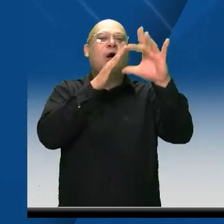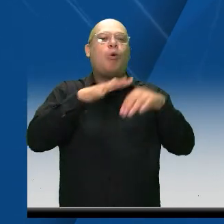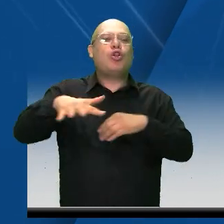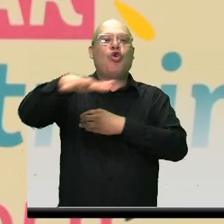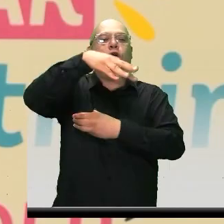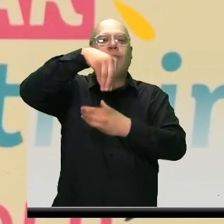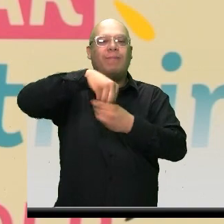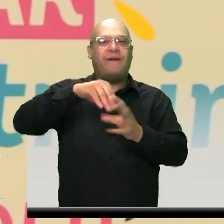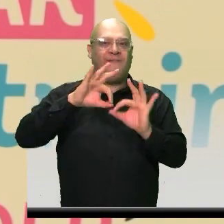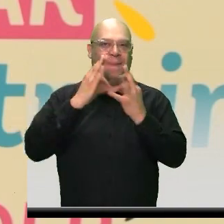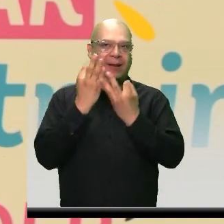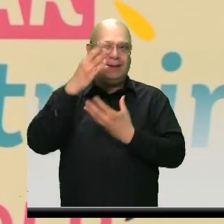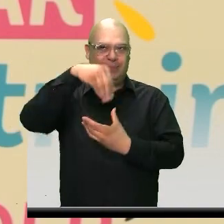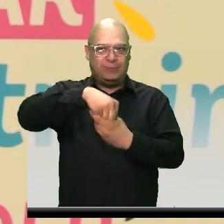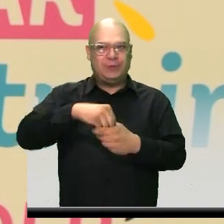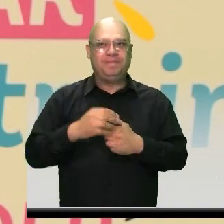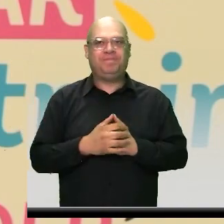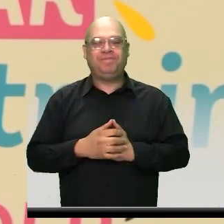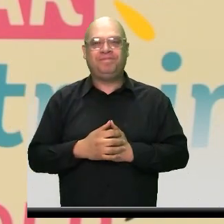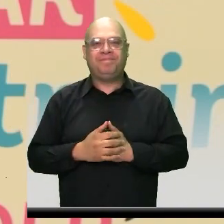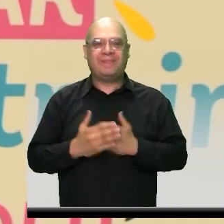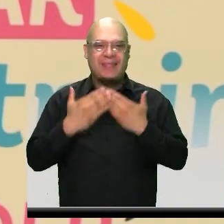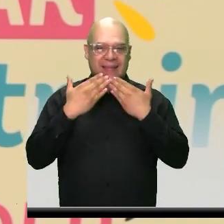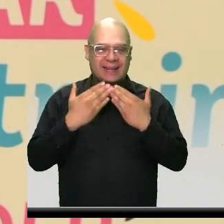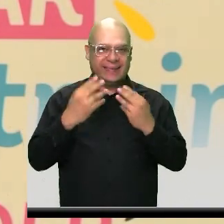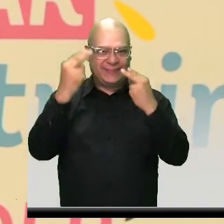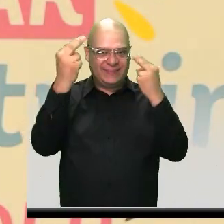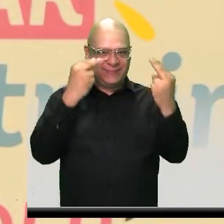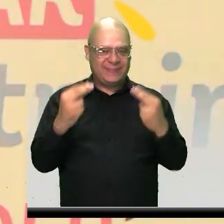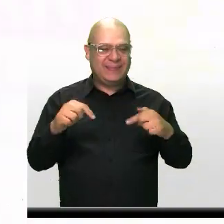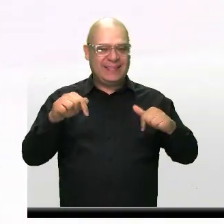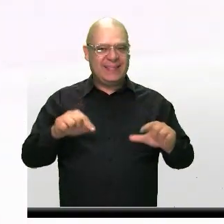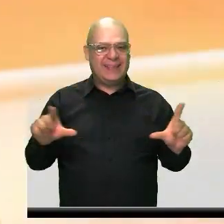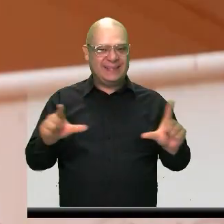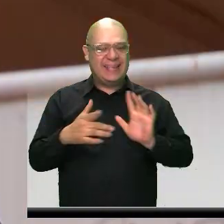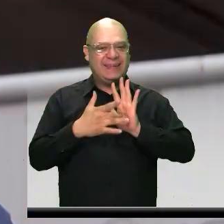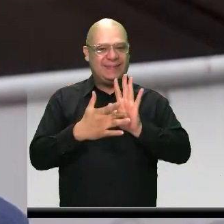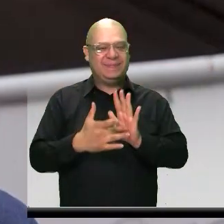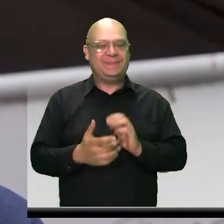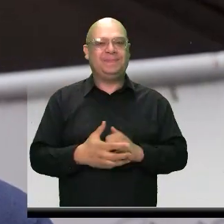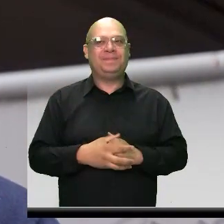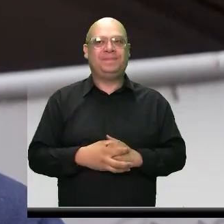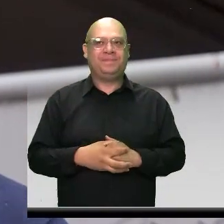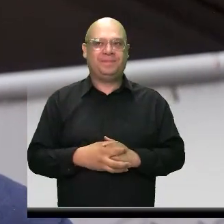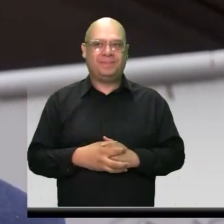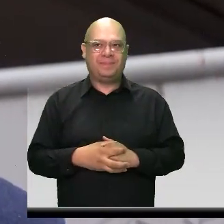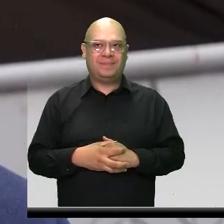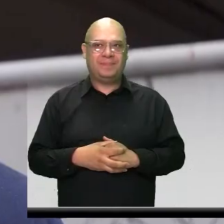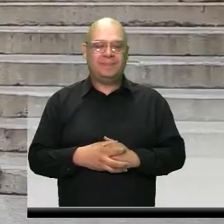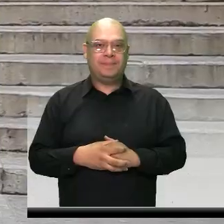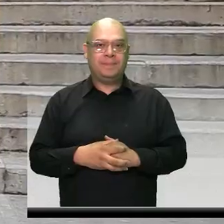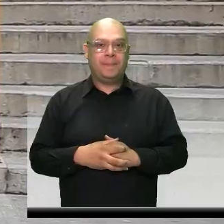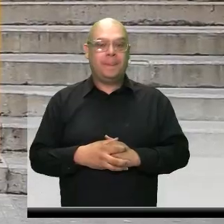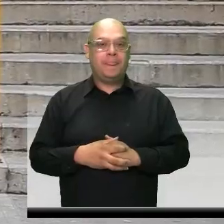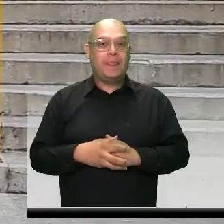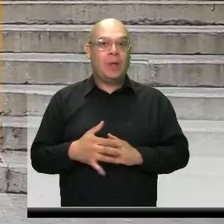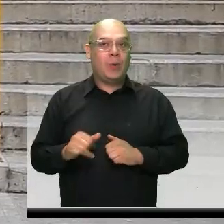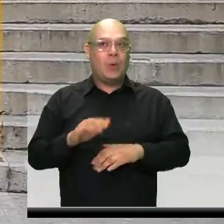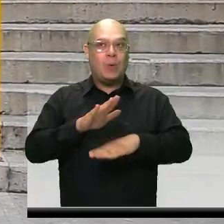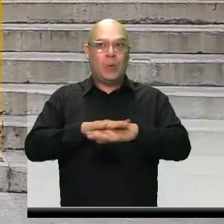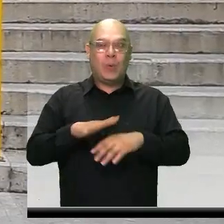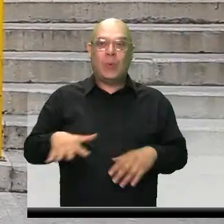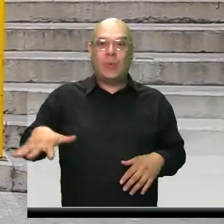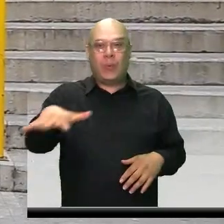familia. Muchas gracias por acompañarnos en este quinto capítulo. Luis, tenemos un excelente y maravilloso espacio en nuestra ciudad,